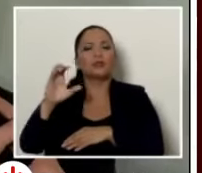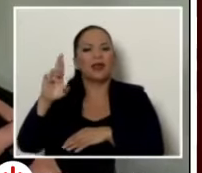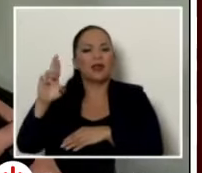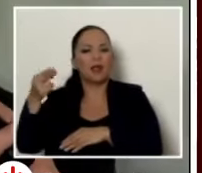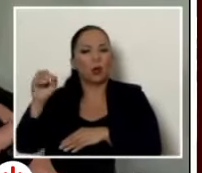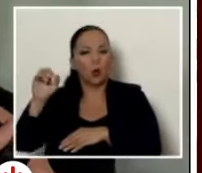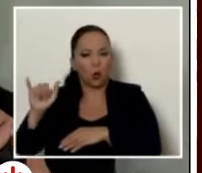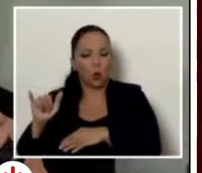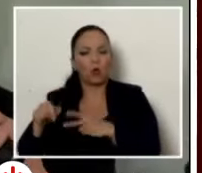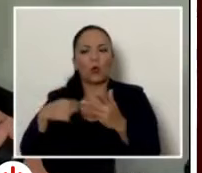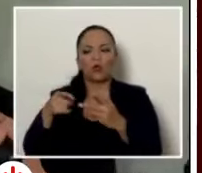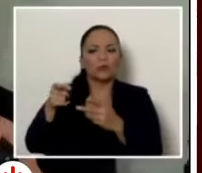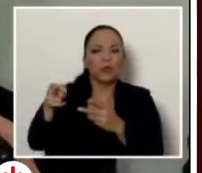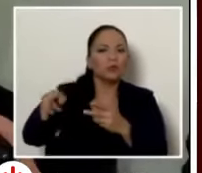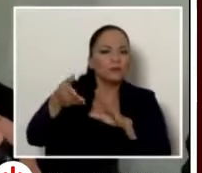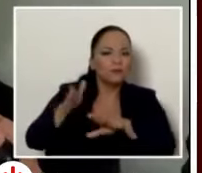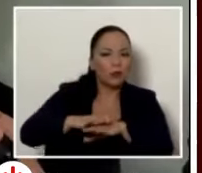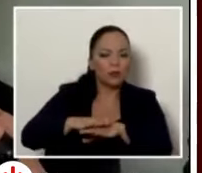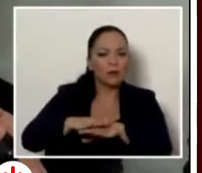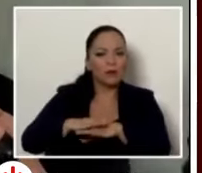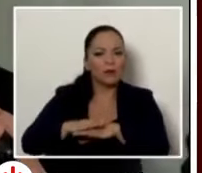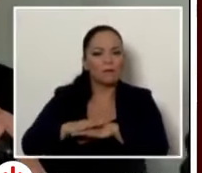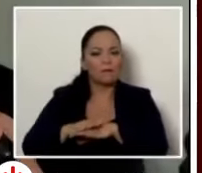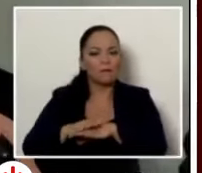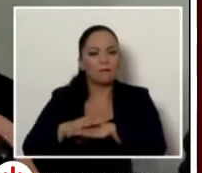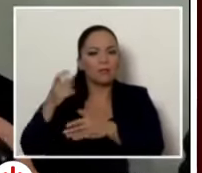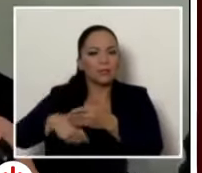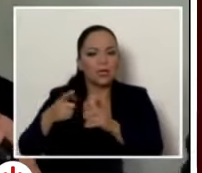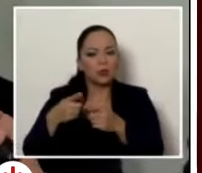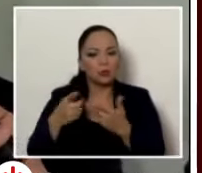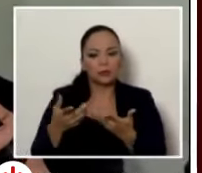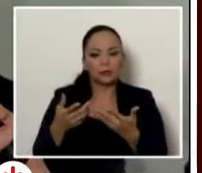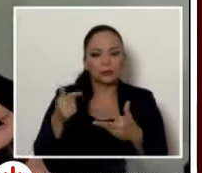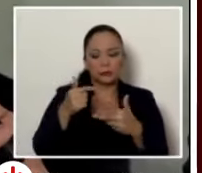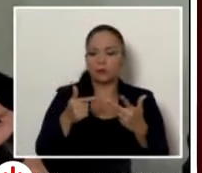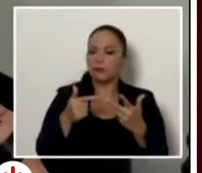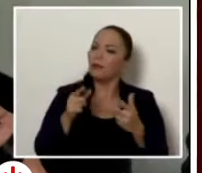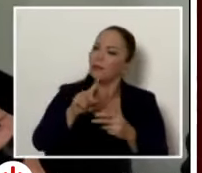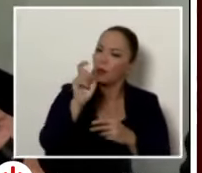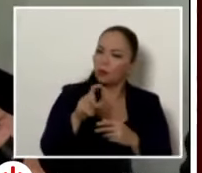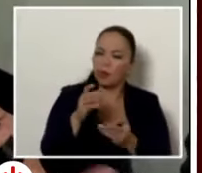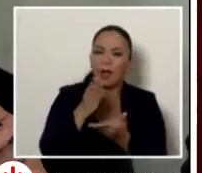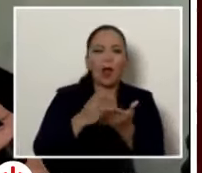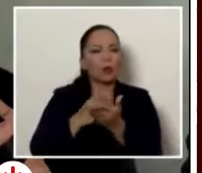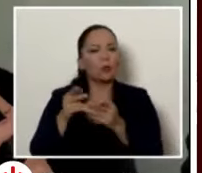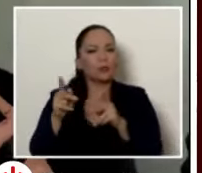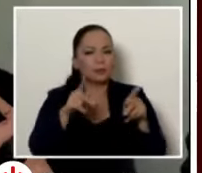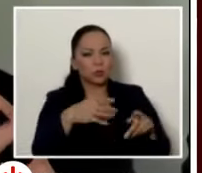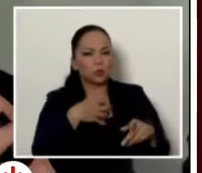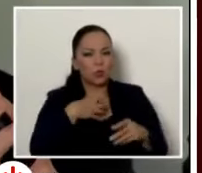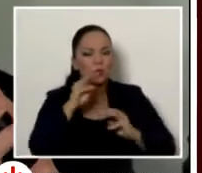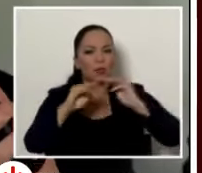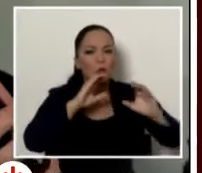presunto fraude fiscal entonces don Rodrigo será que en costa rica algunos dueños de medios tienen patente de corso o están por encima de todos